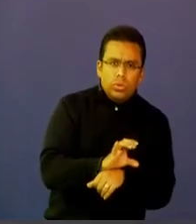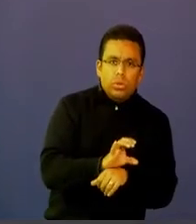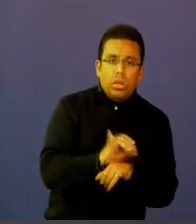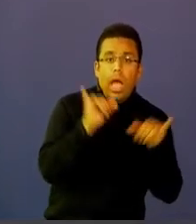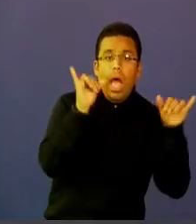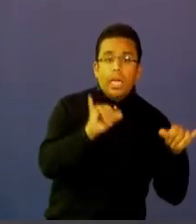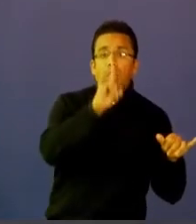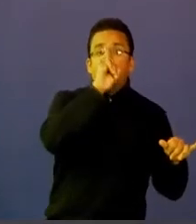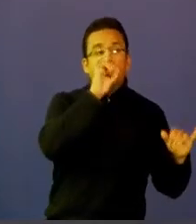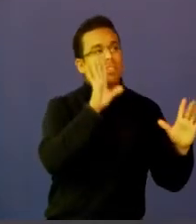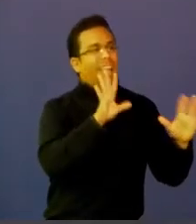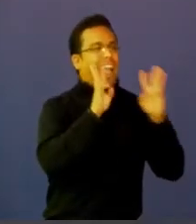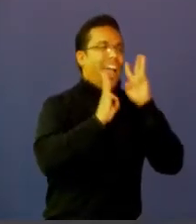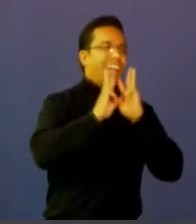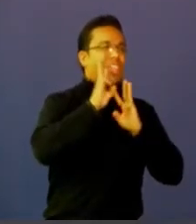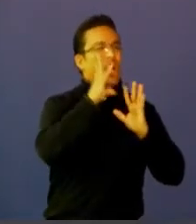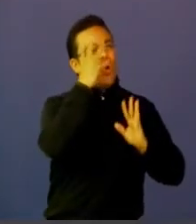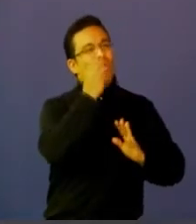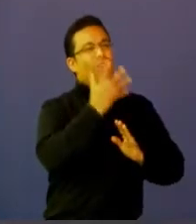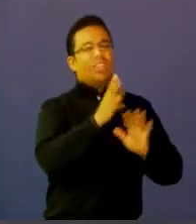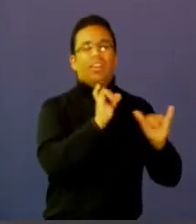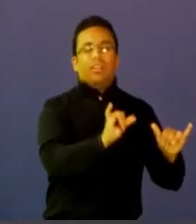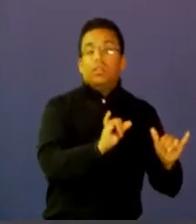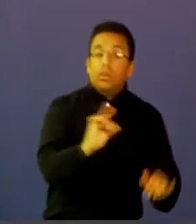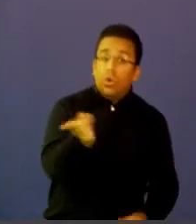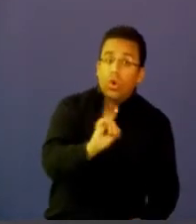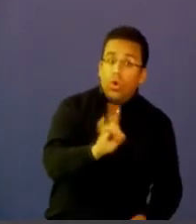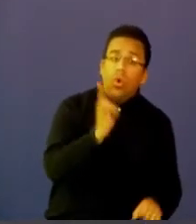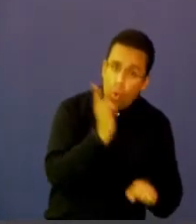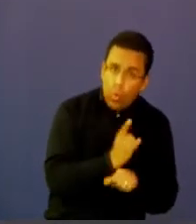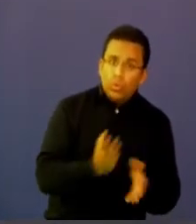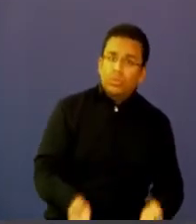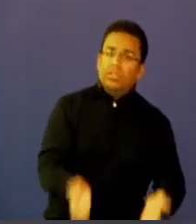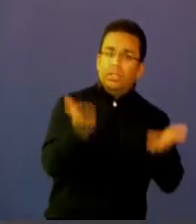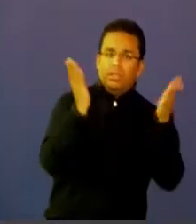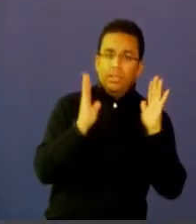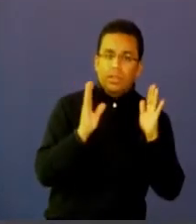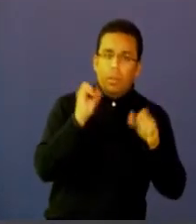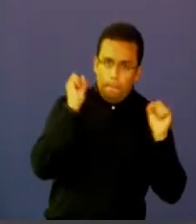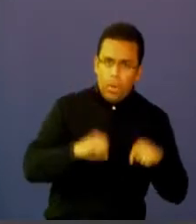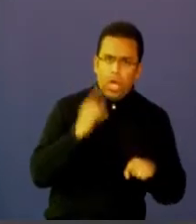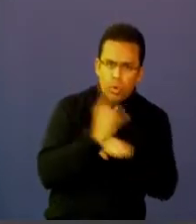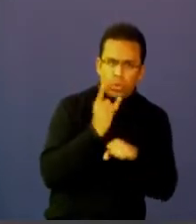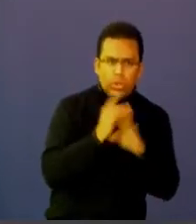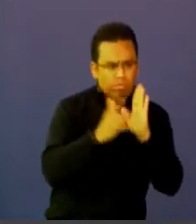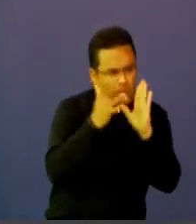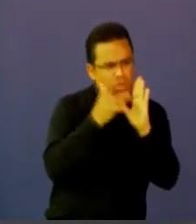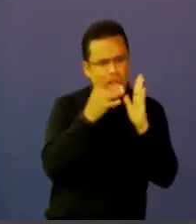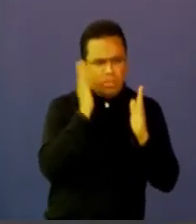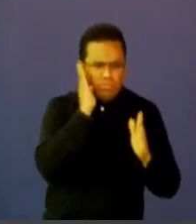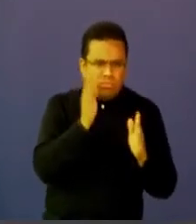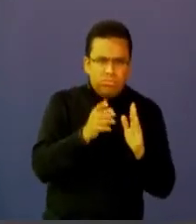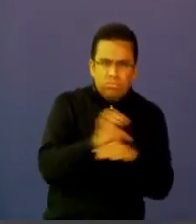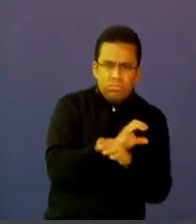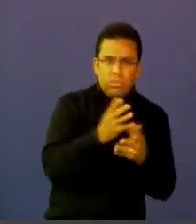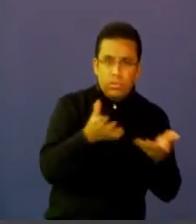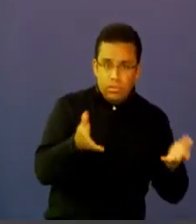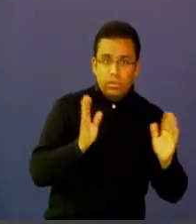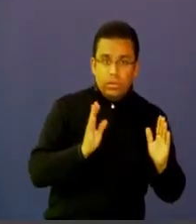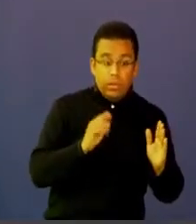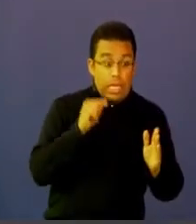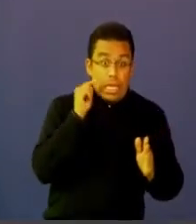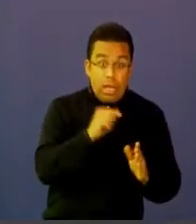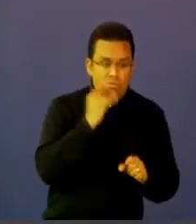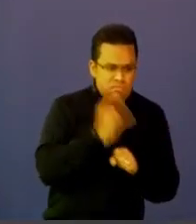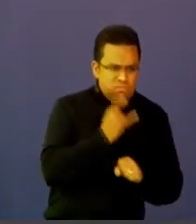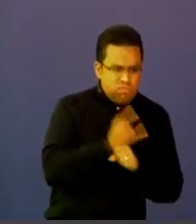rectoría entonces eso también nos ayuda como estrategia para que los profesores cada vez hagan mayor uso pero lo que te voy a decir es que si hacen uso y